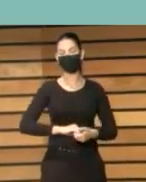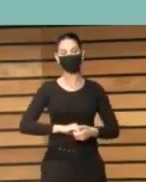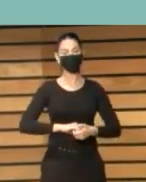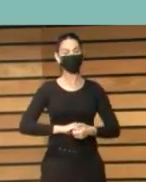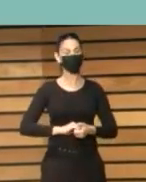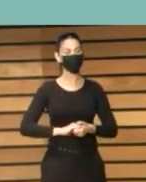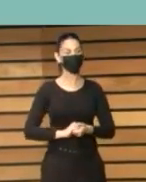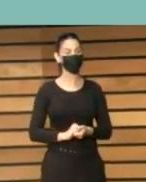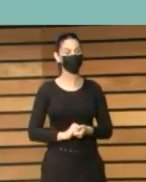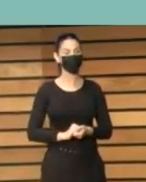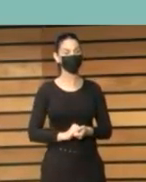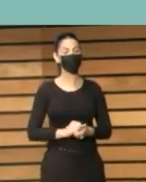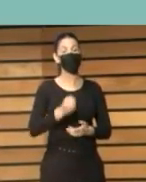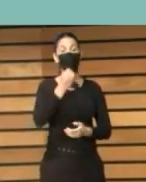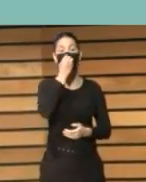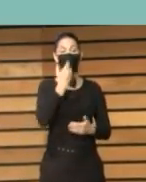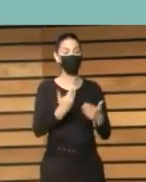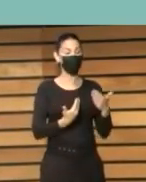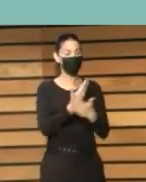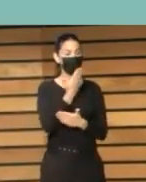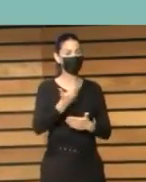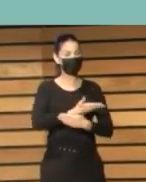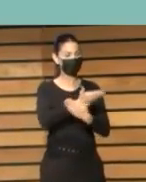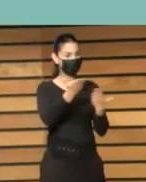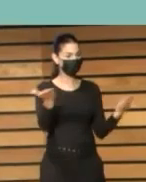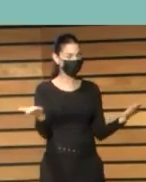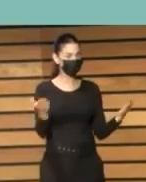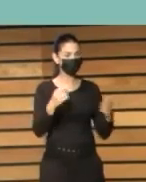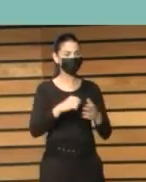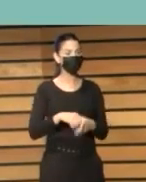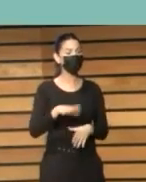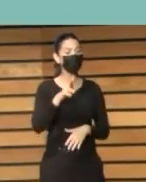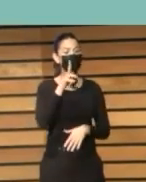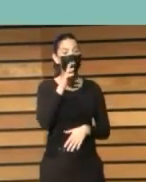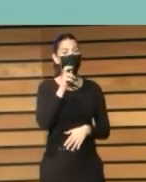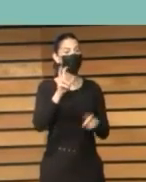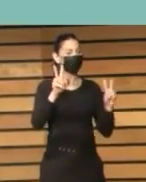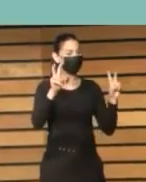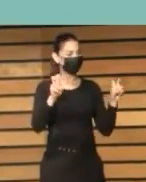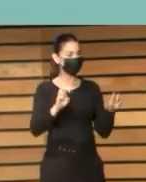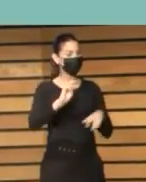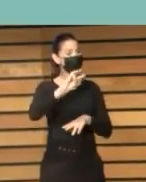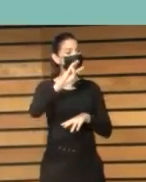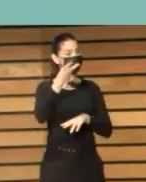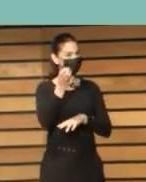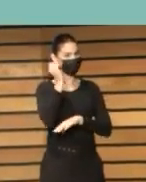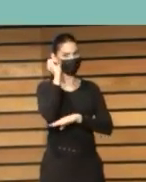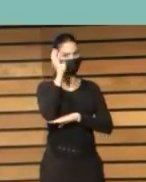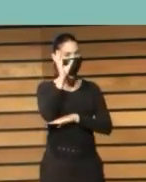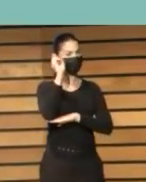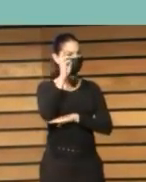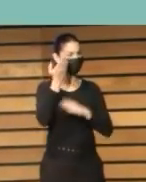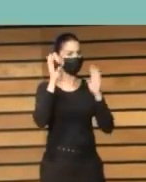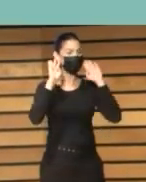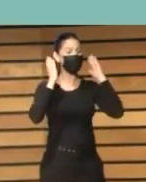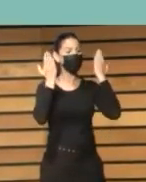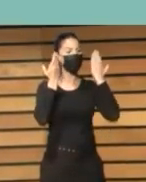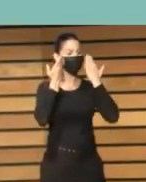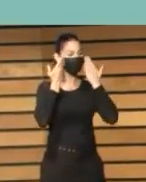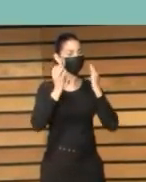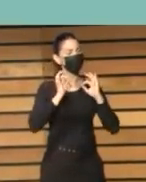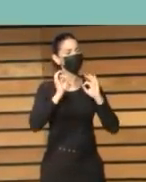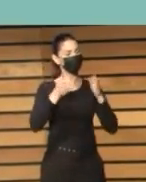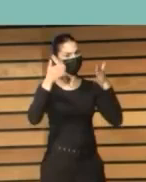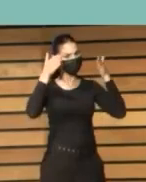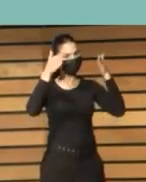Bueno, muy buenos días a todos. A continuación vamos a celebrar la tercera sesión de este Congreso, que está dedicada